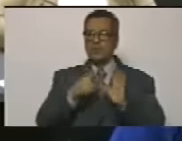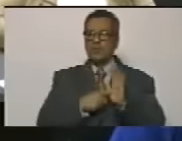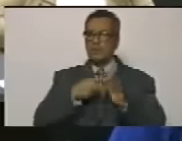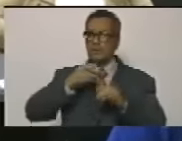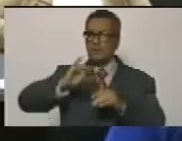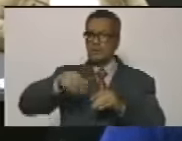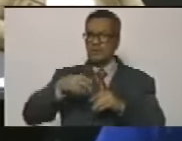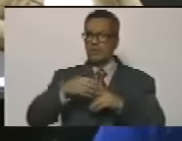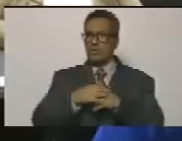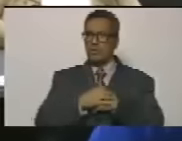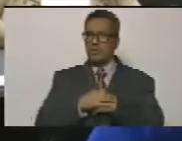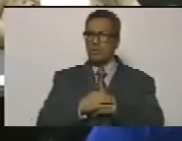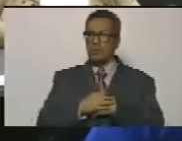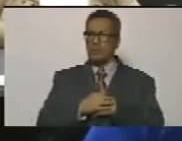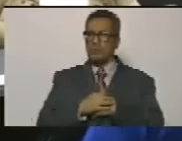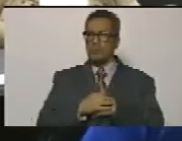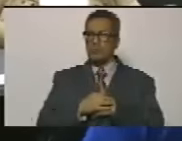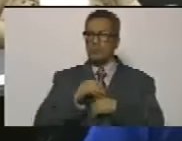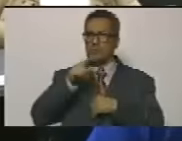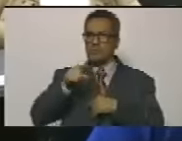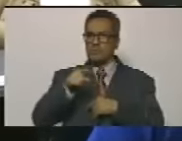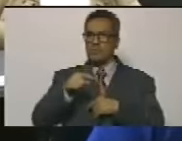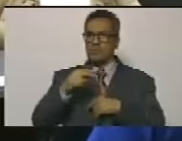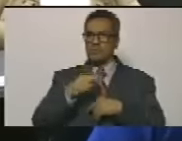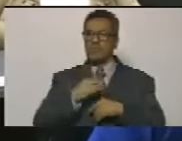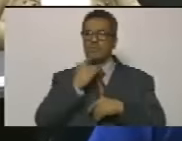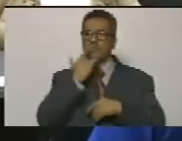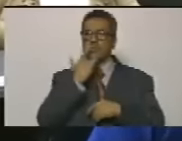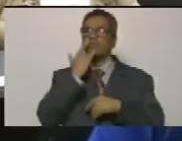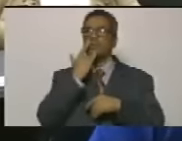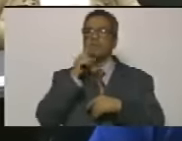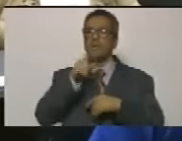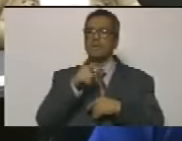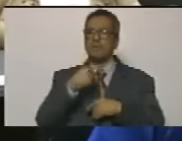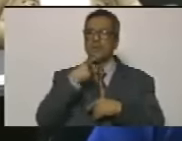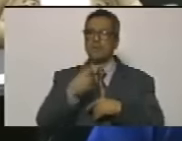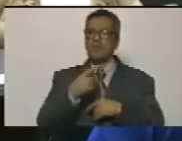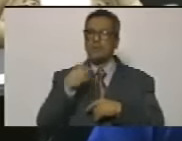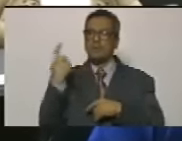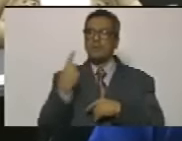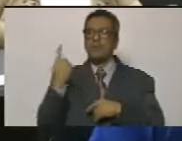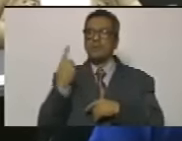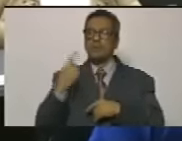Jorge me dio Jorge es valiente pero una decisión individual